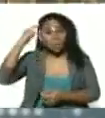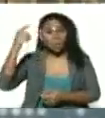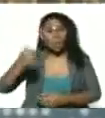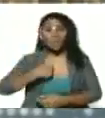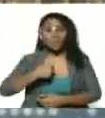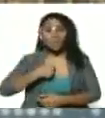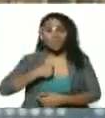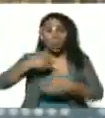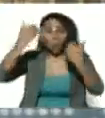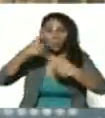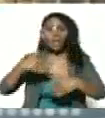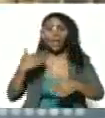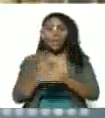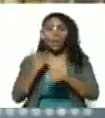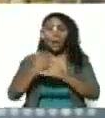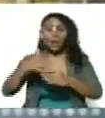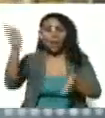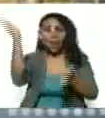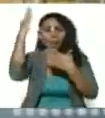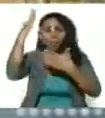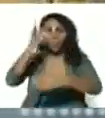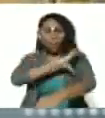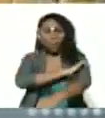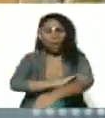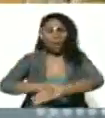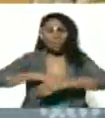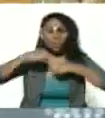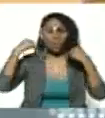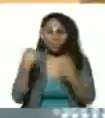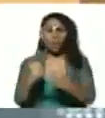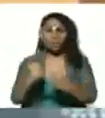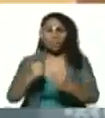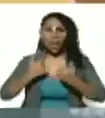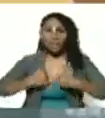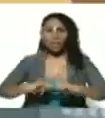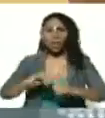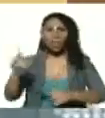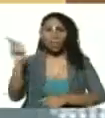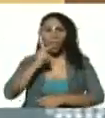indio brazo duro. Hijo de huaycaipuro.